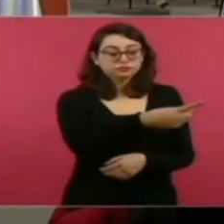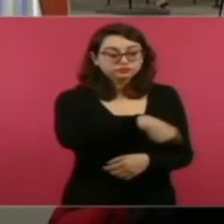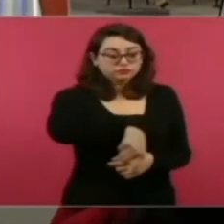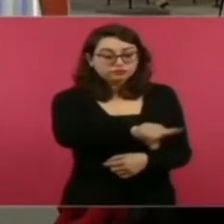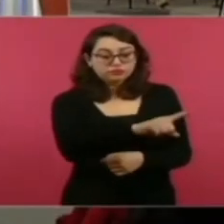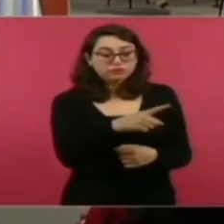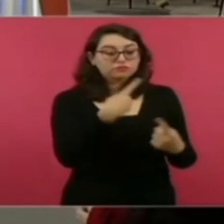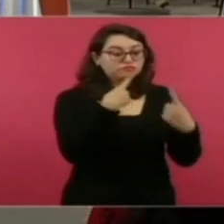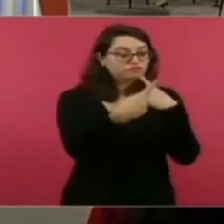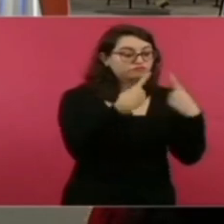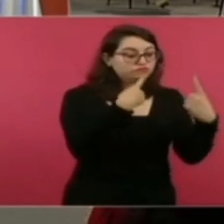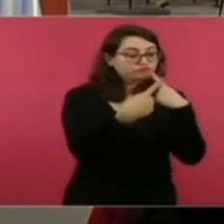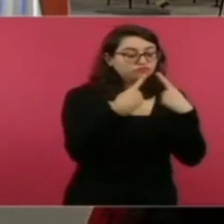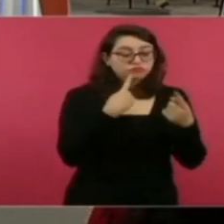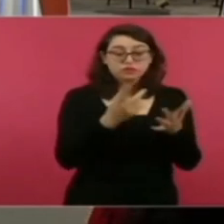a la señora